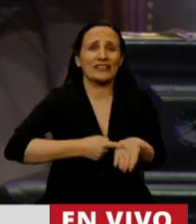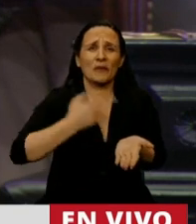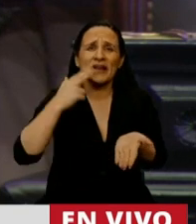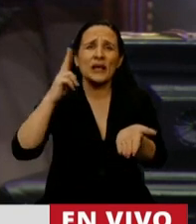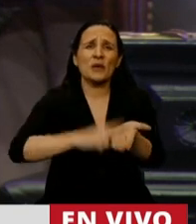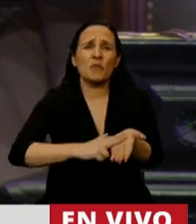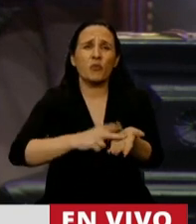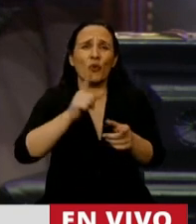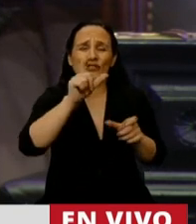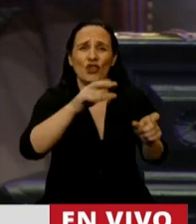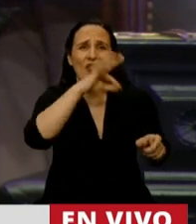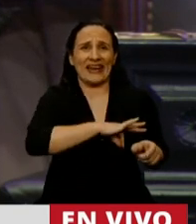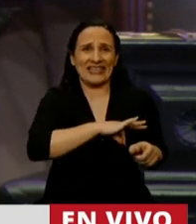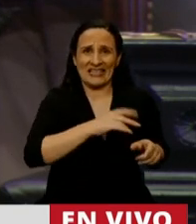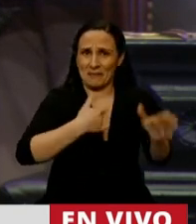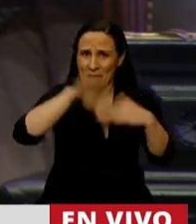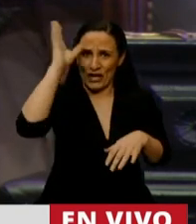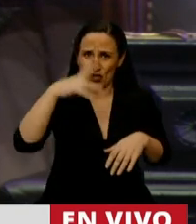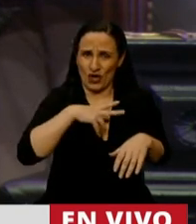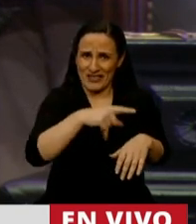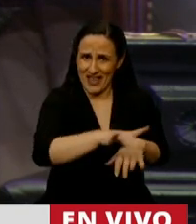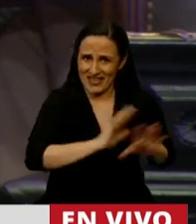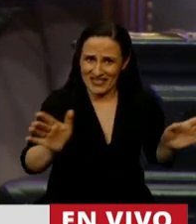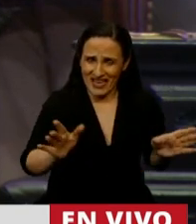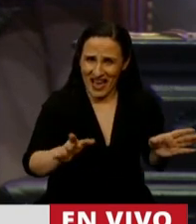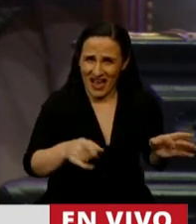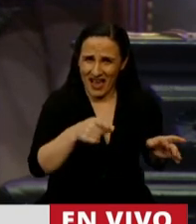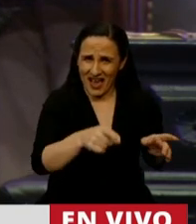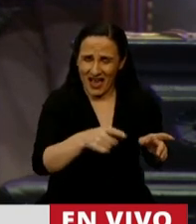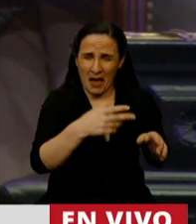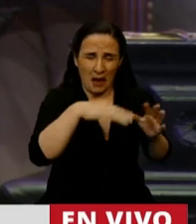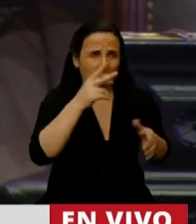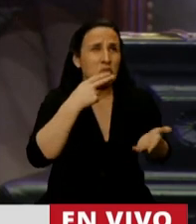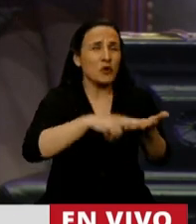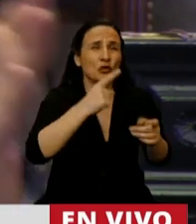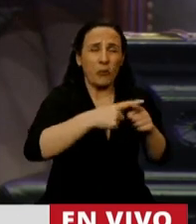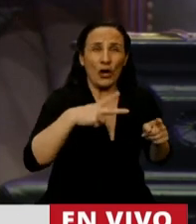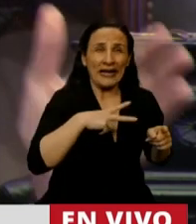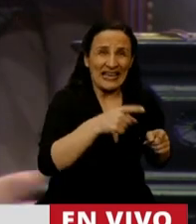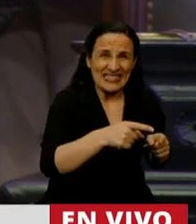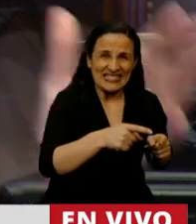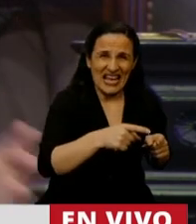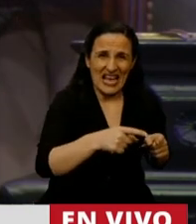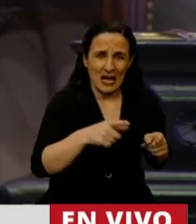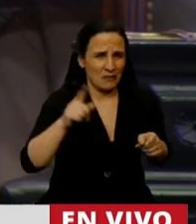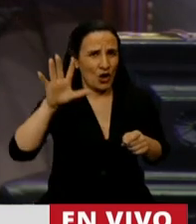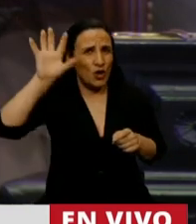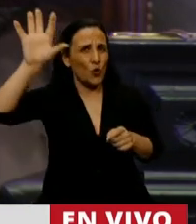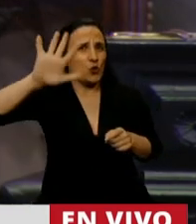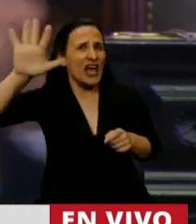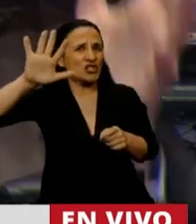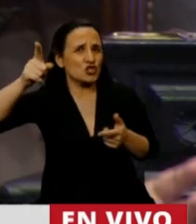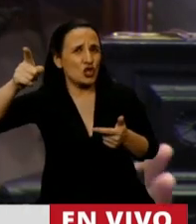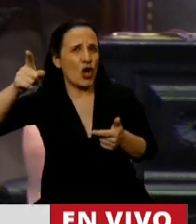un impuesto a la riqueza, lo aprobó la mayoría, y acá en este proyecto de ley vamos a hacer una zona libre de impuestos, una